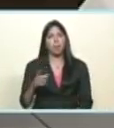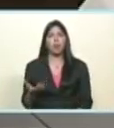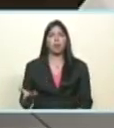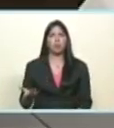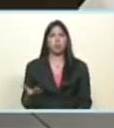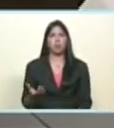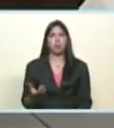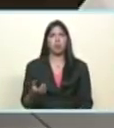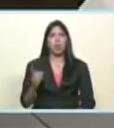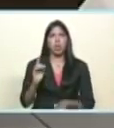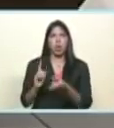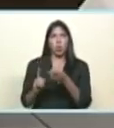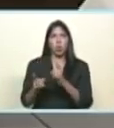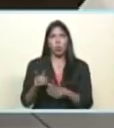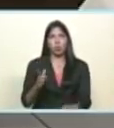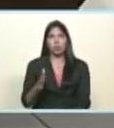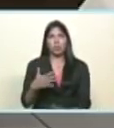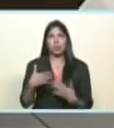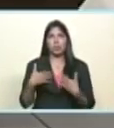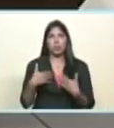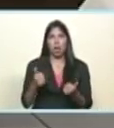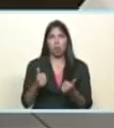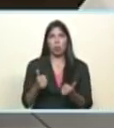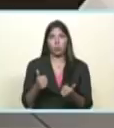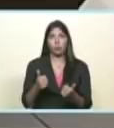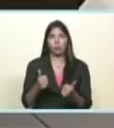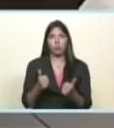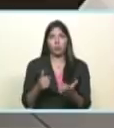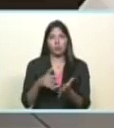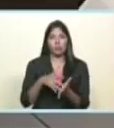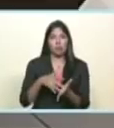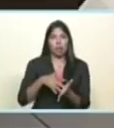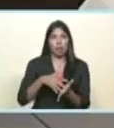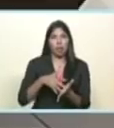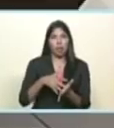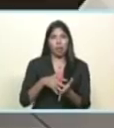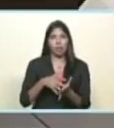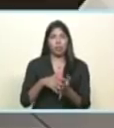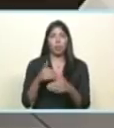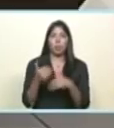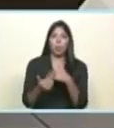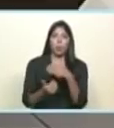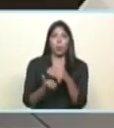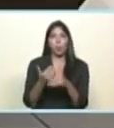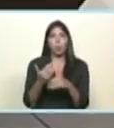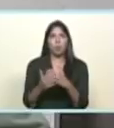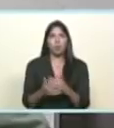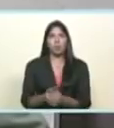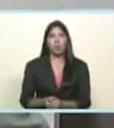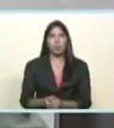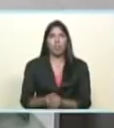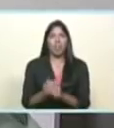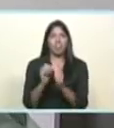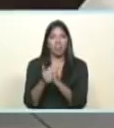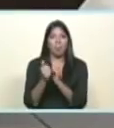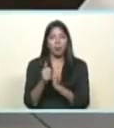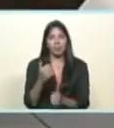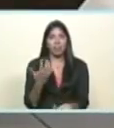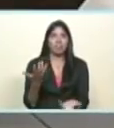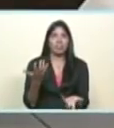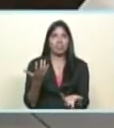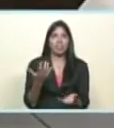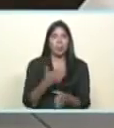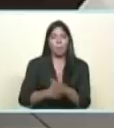de algunos golpes que recibió en actividades deportivas. Saludos,